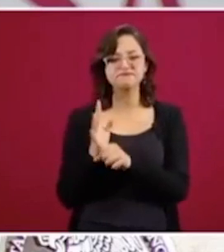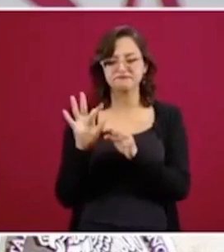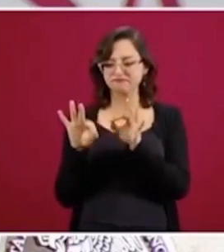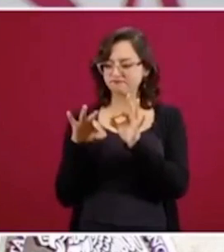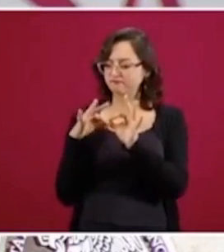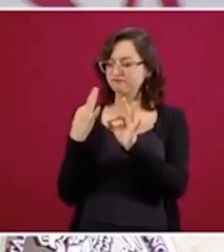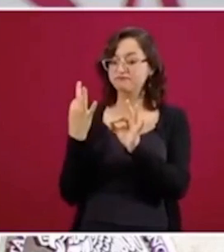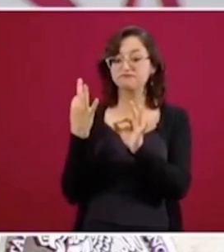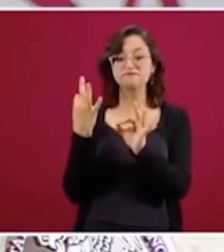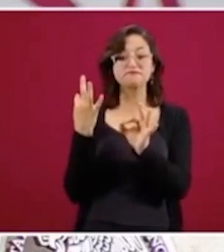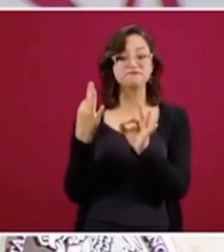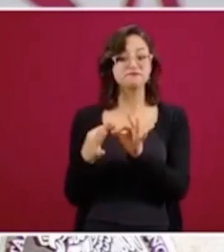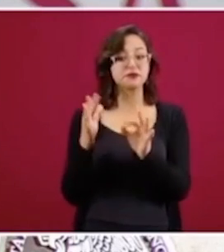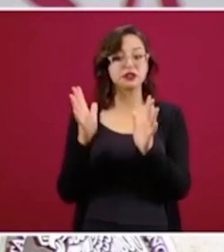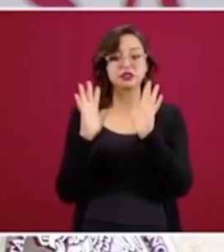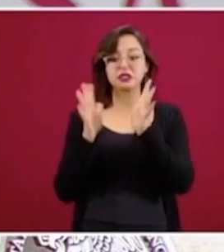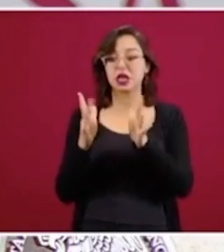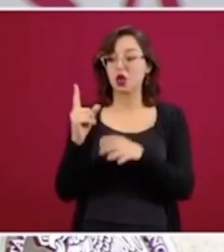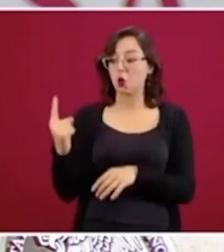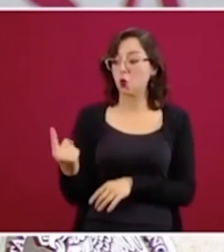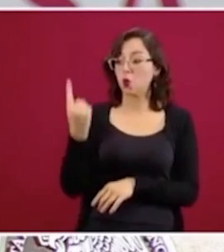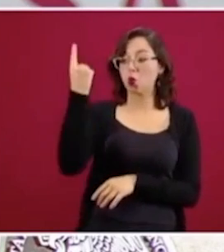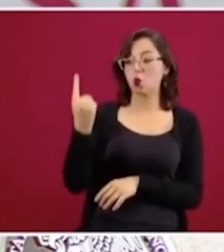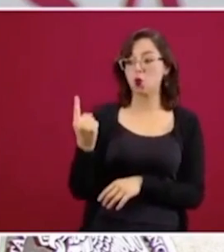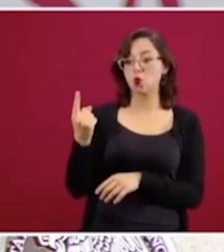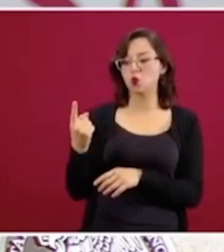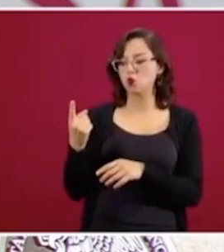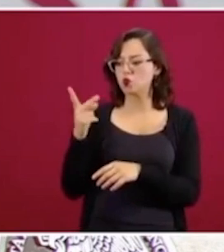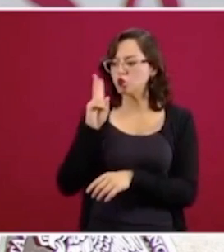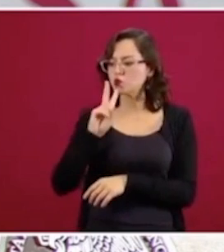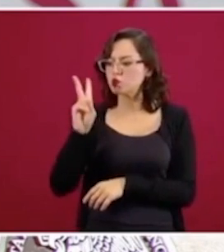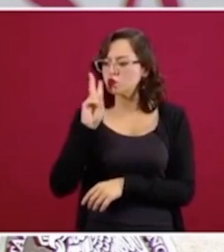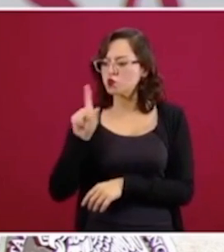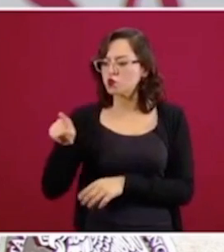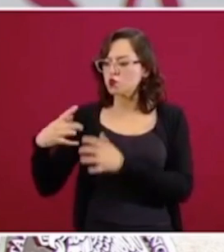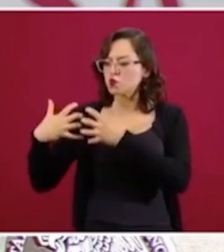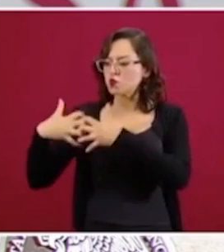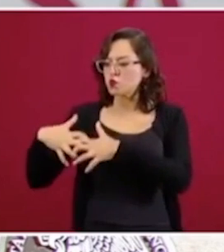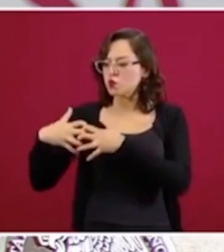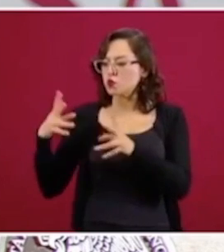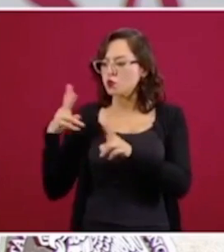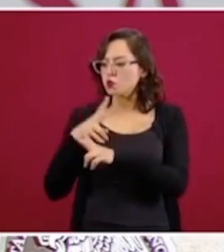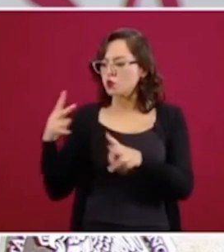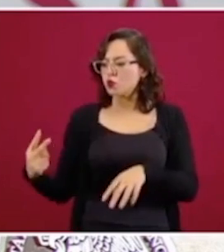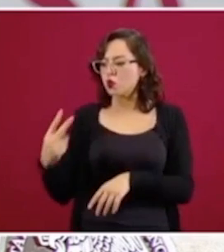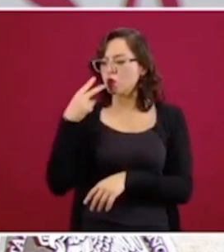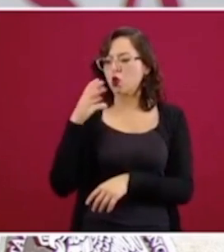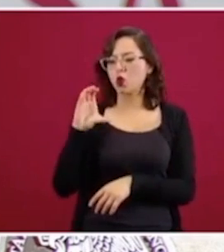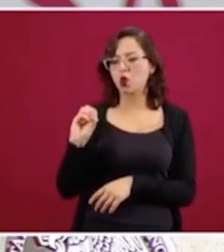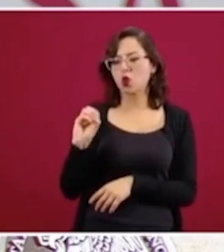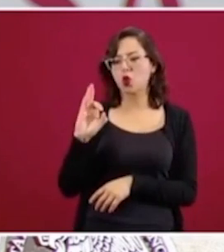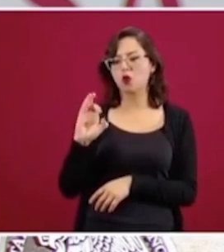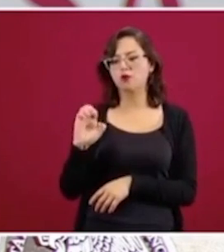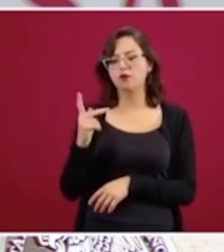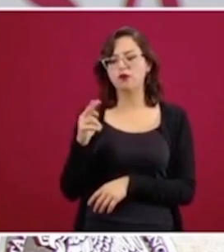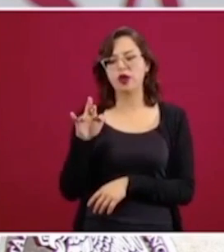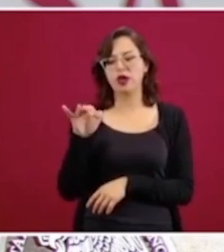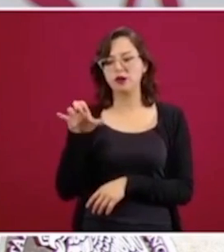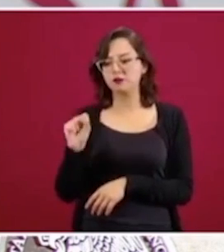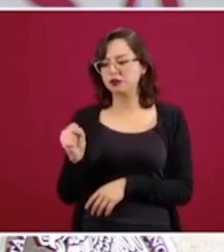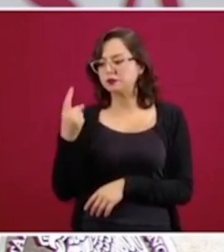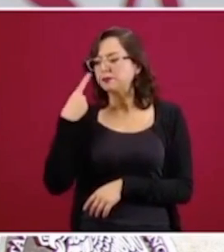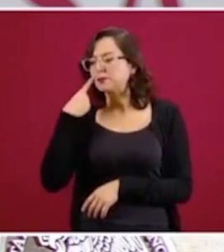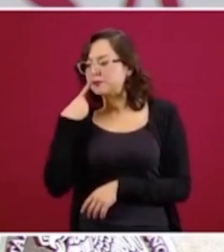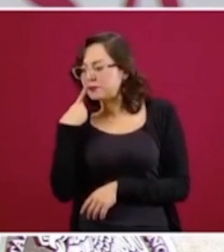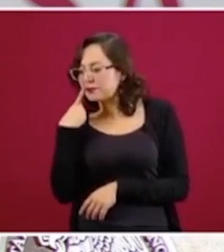o uno de esos ventiladores ya tiene el reconocimiento de Cofepris, funciona,